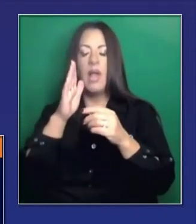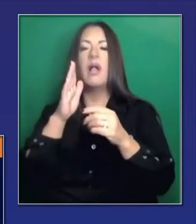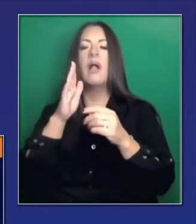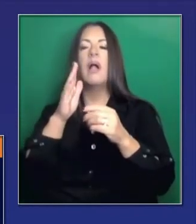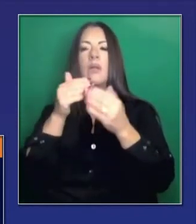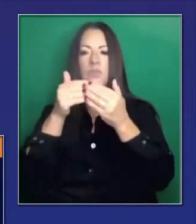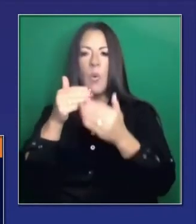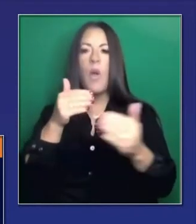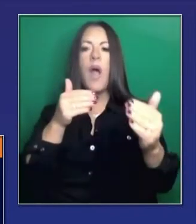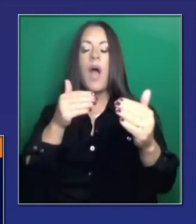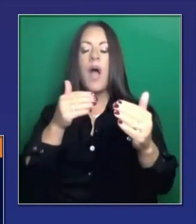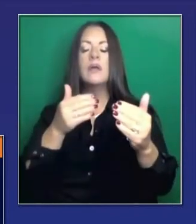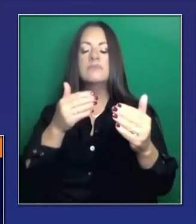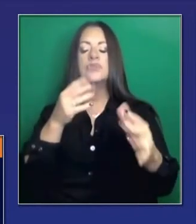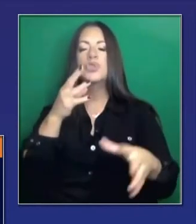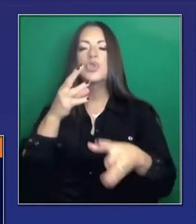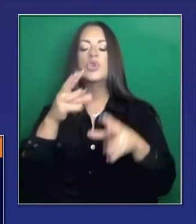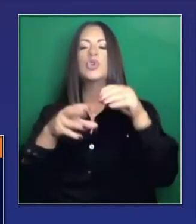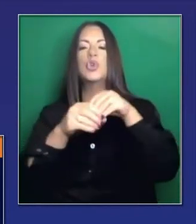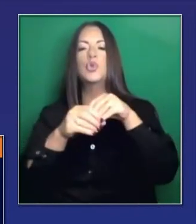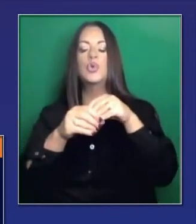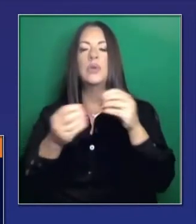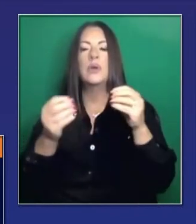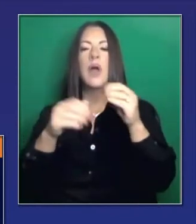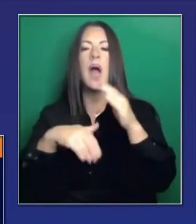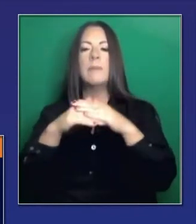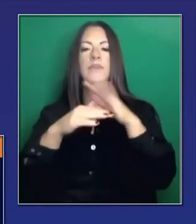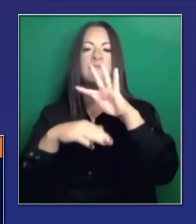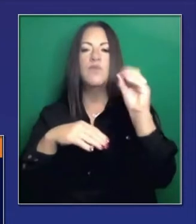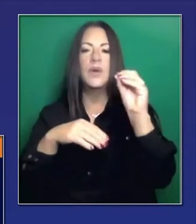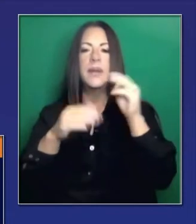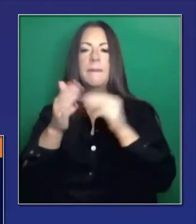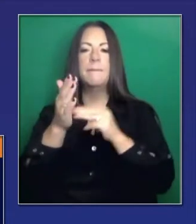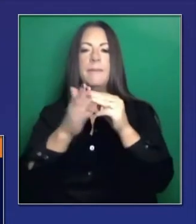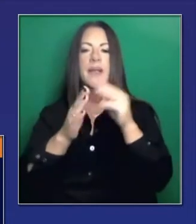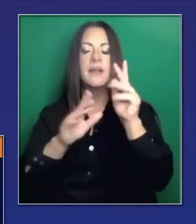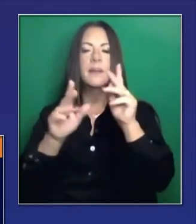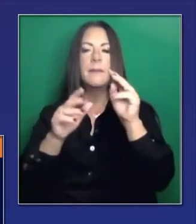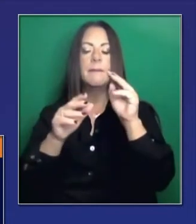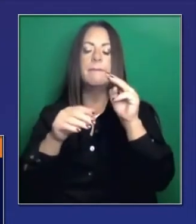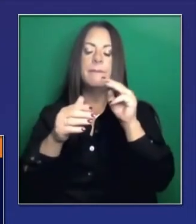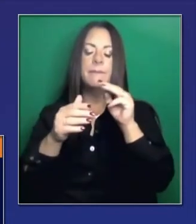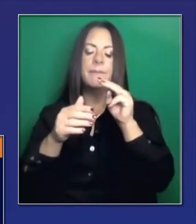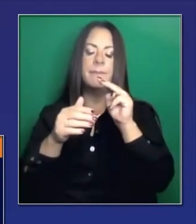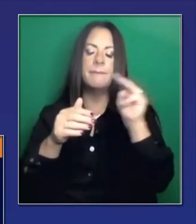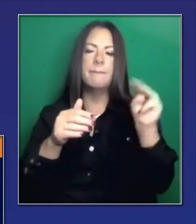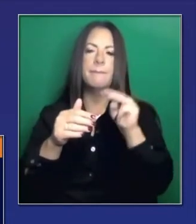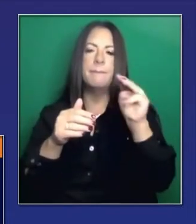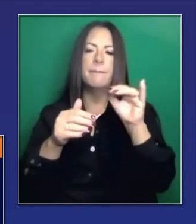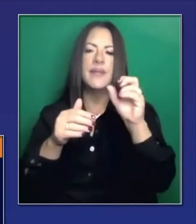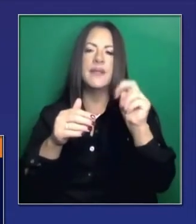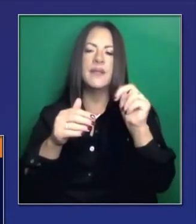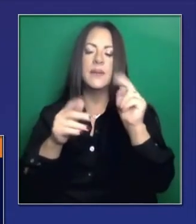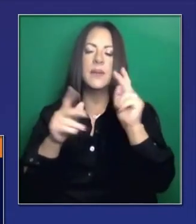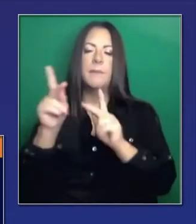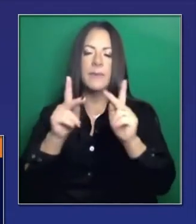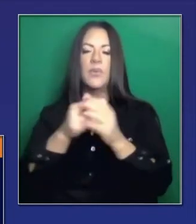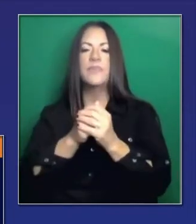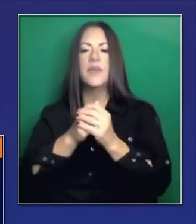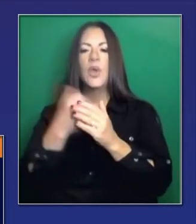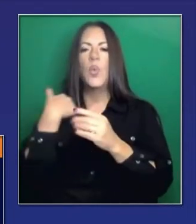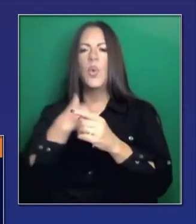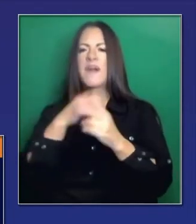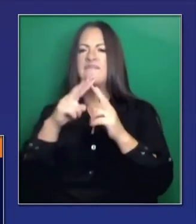Será importantísimo sistemas de información tecnológico para poder avanzar estos esfuerzos.